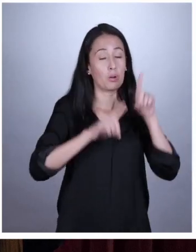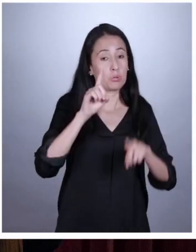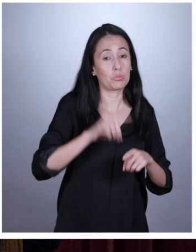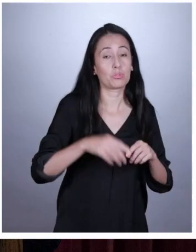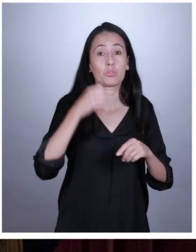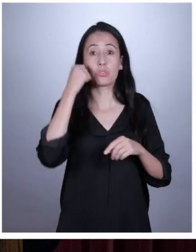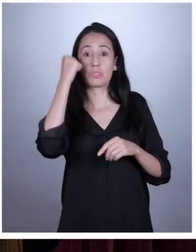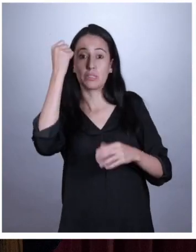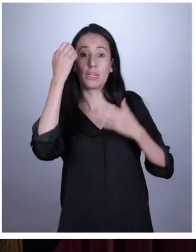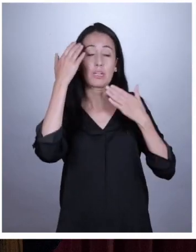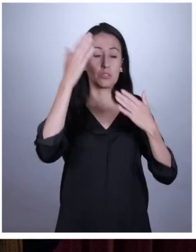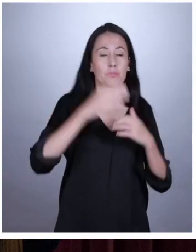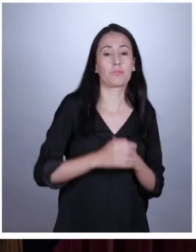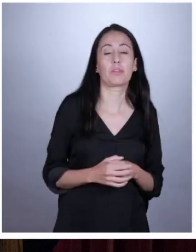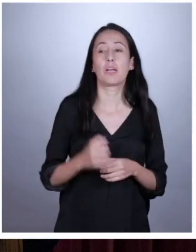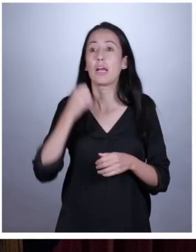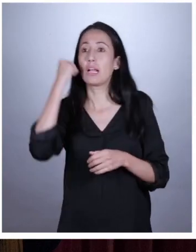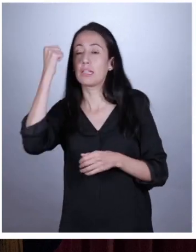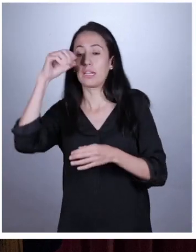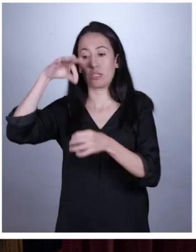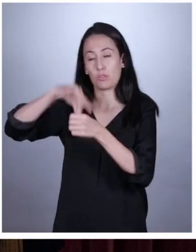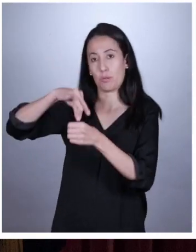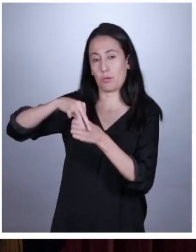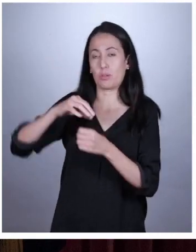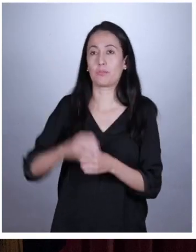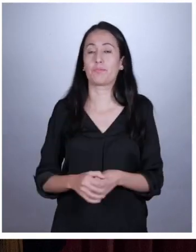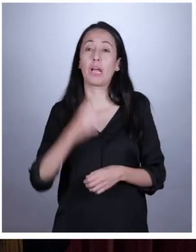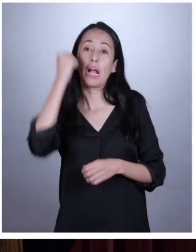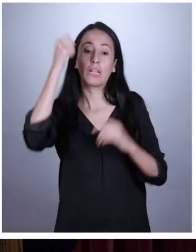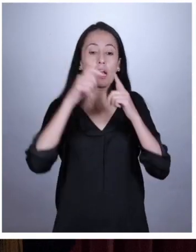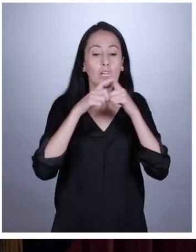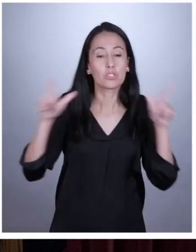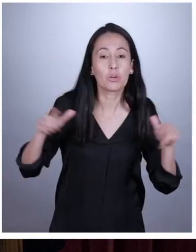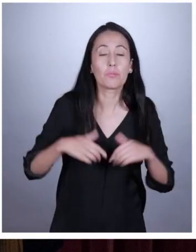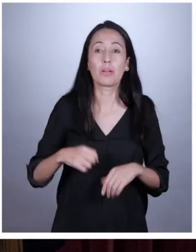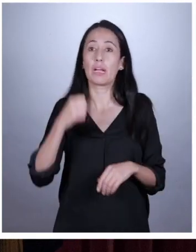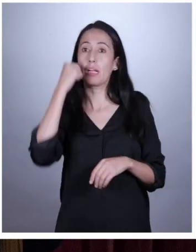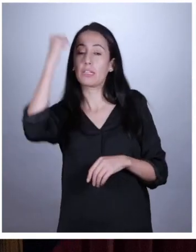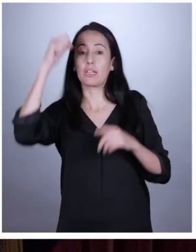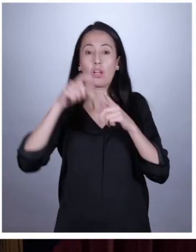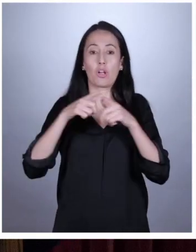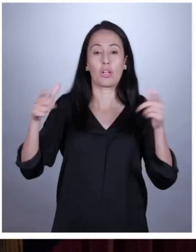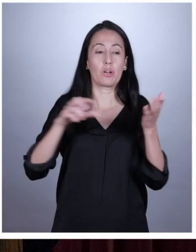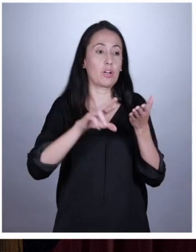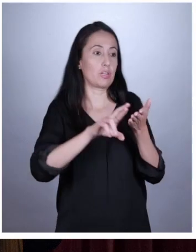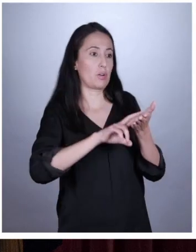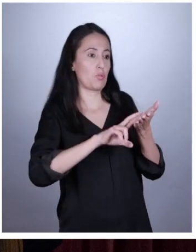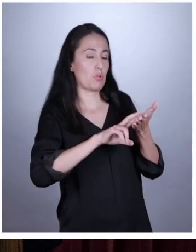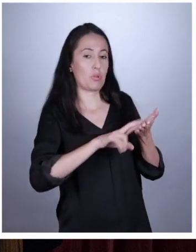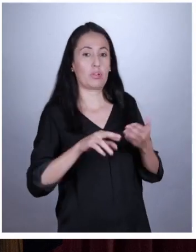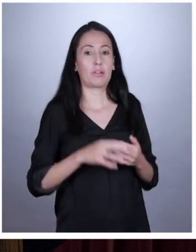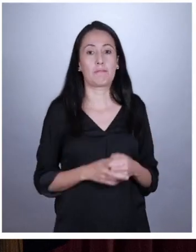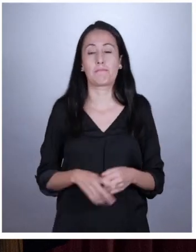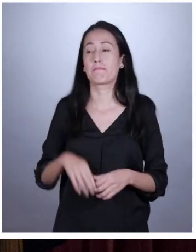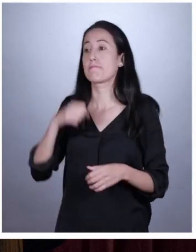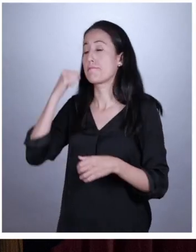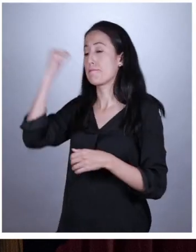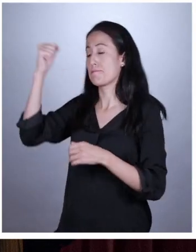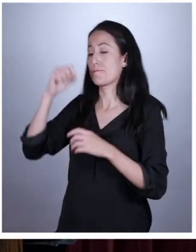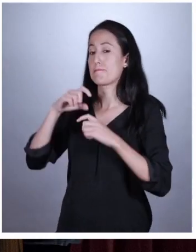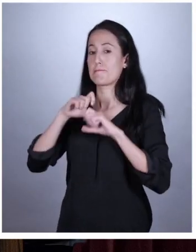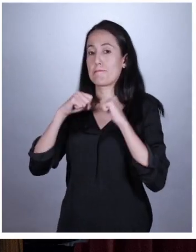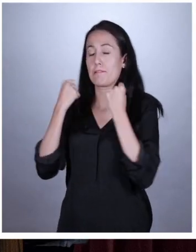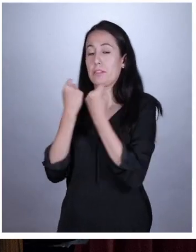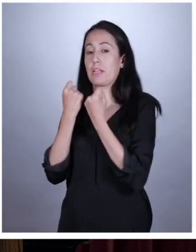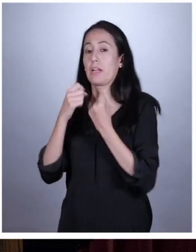Algunos derechos políticos son el derecho al voto, a la libertad de expresión y a la libertad de reunión. De